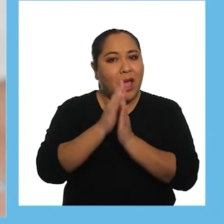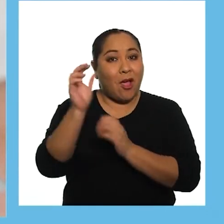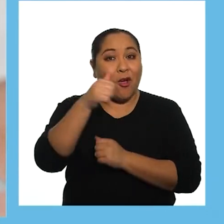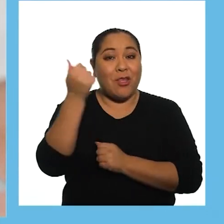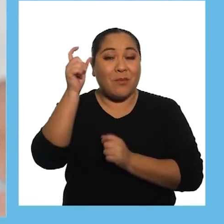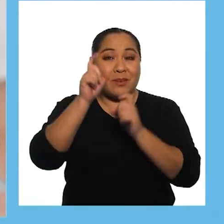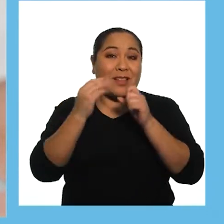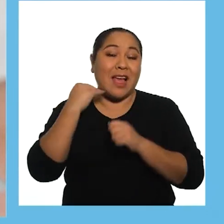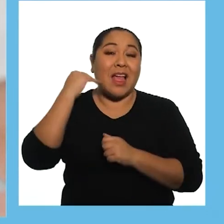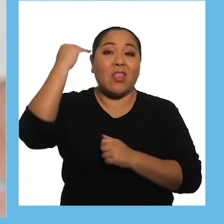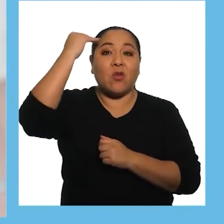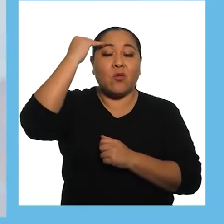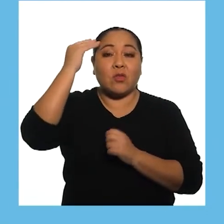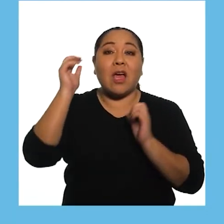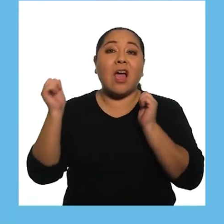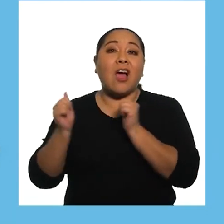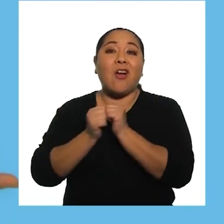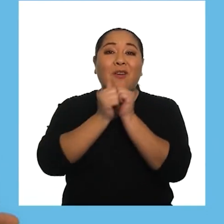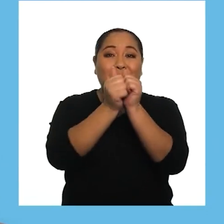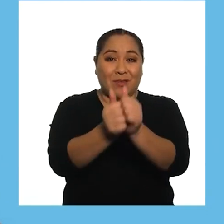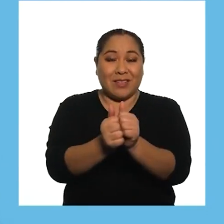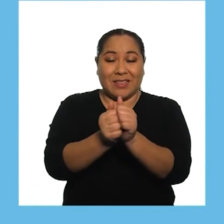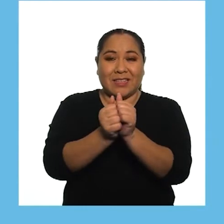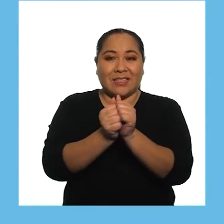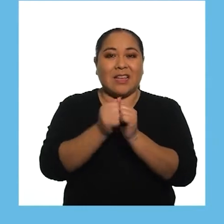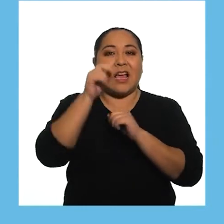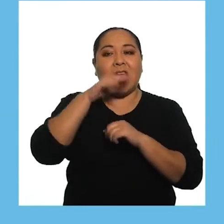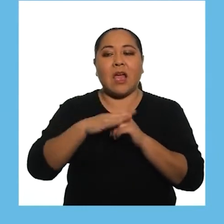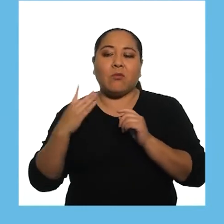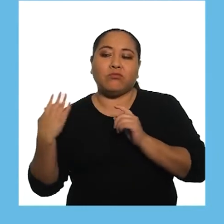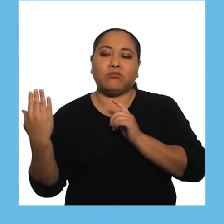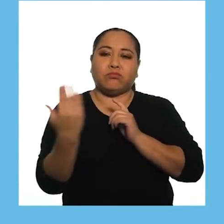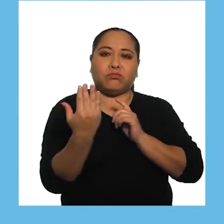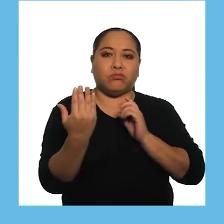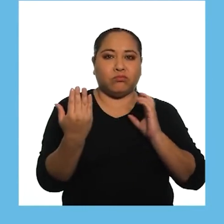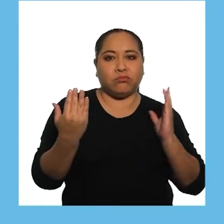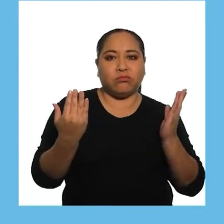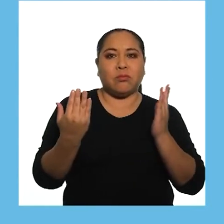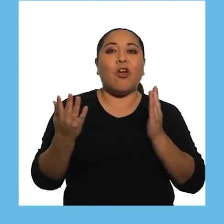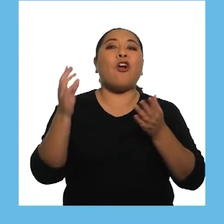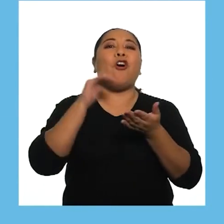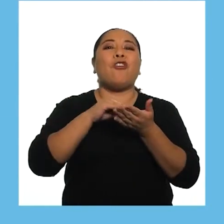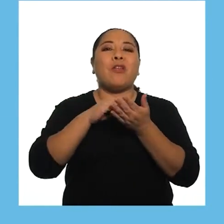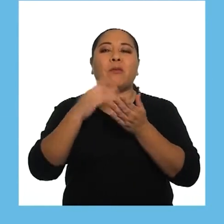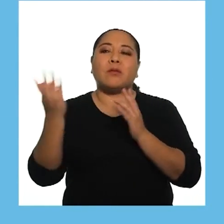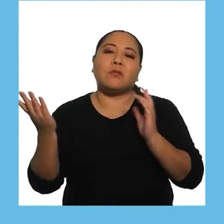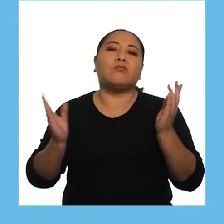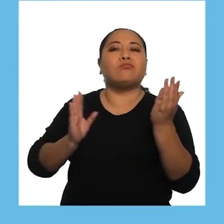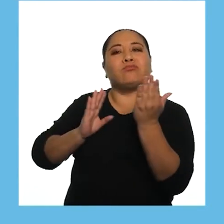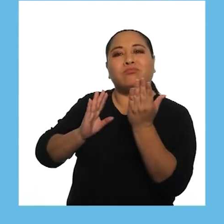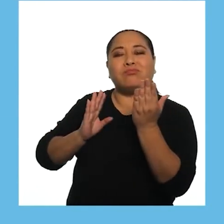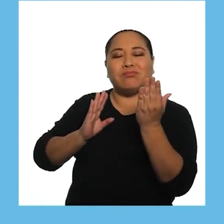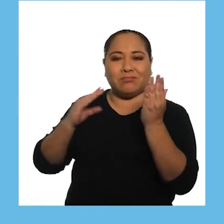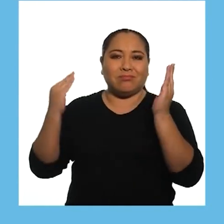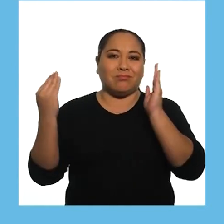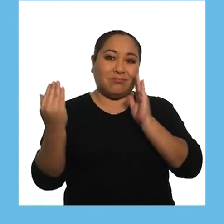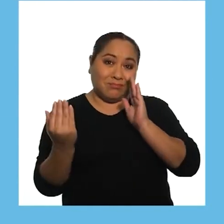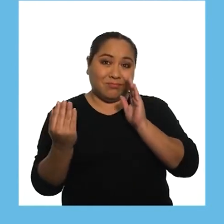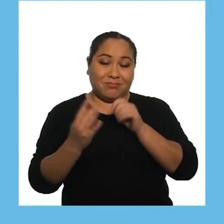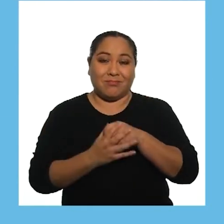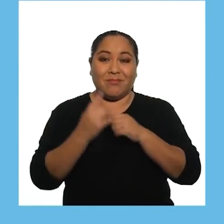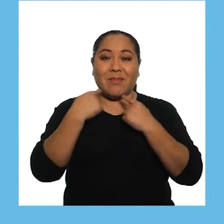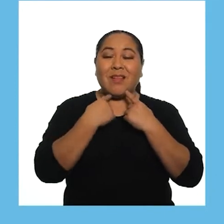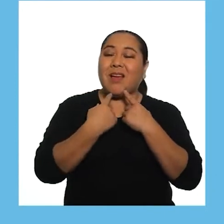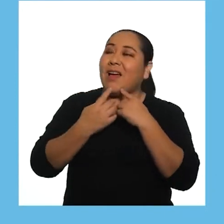pídele a la otra persona adulta que los acompaña a que se ubique del otro lado Y repitan las acciones para